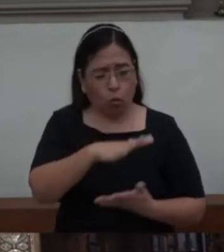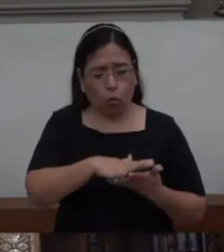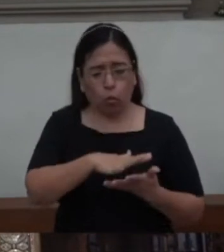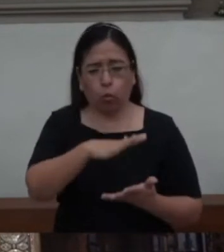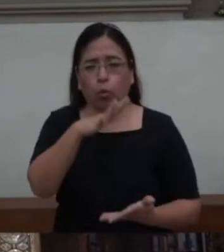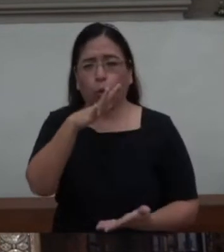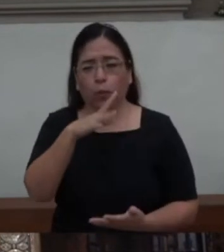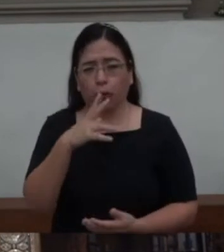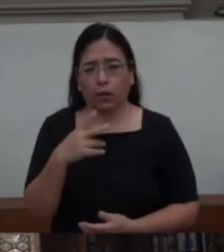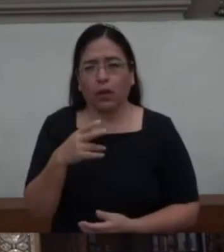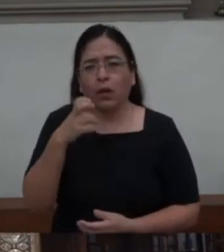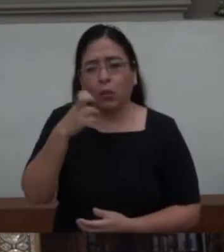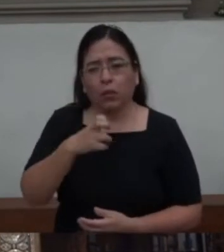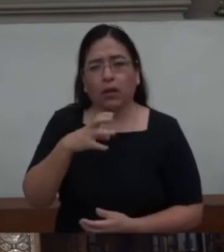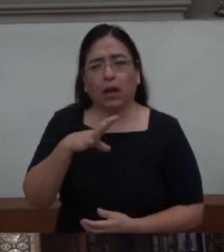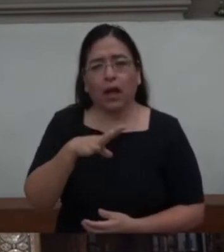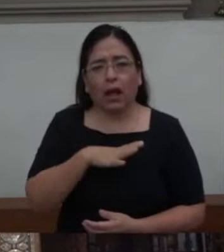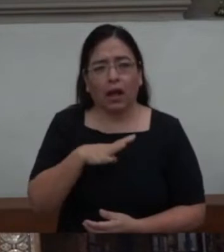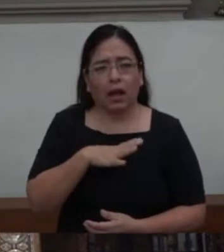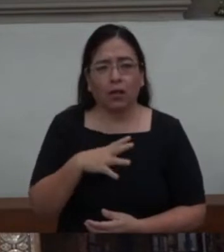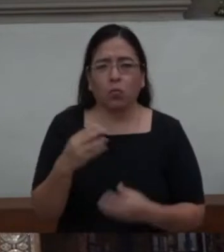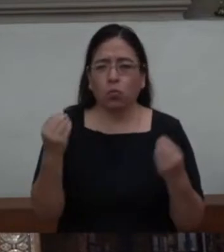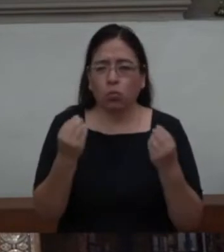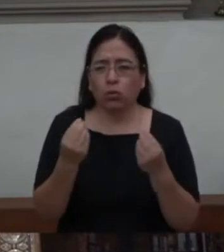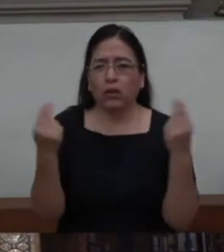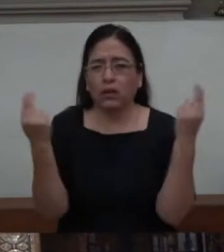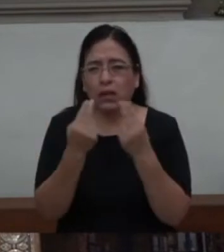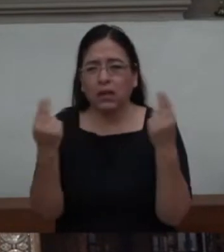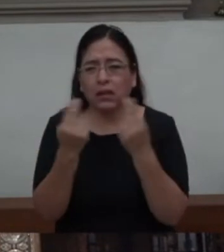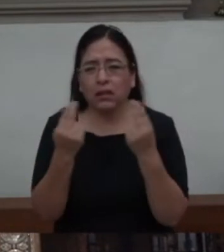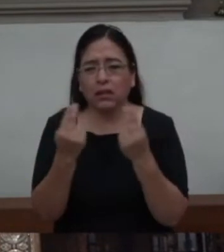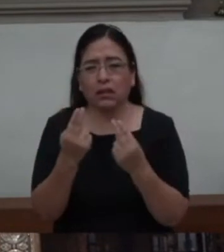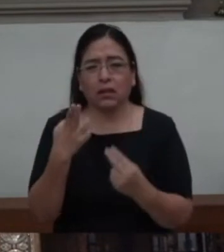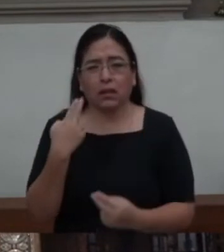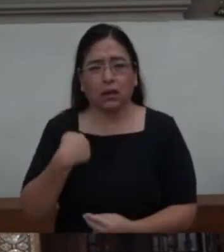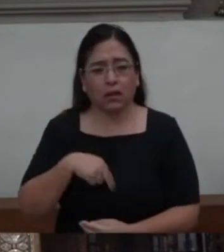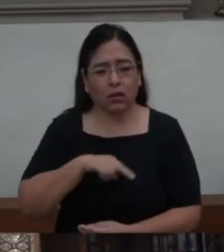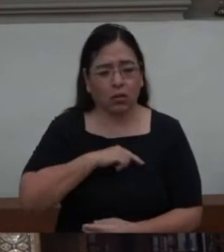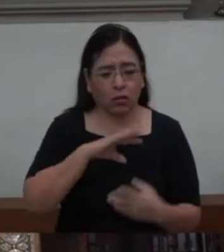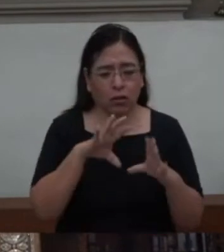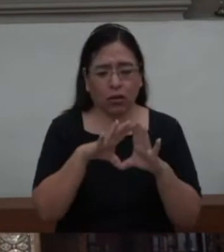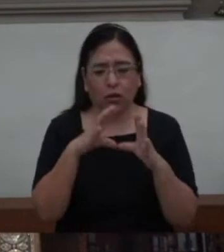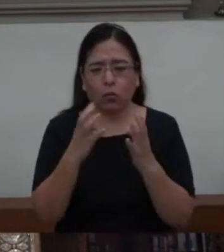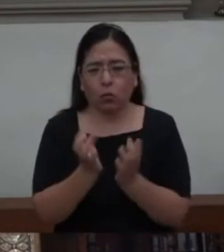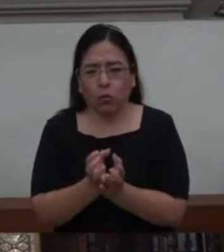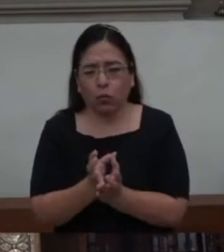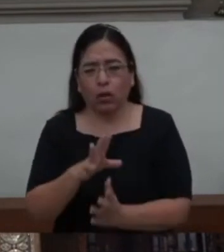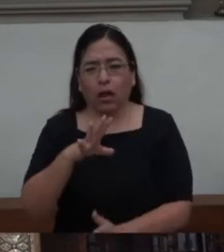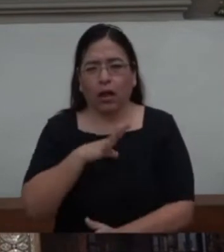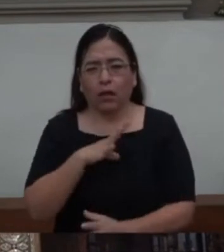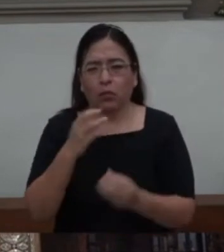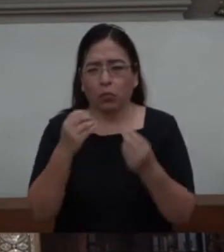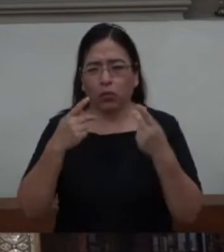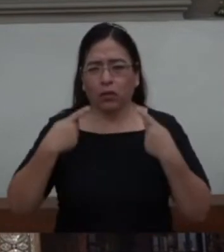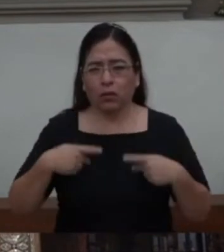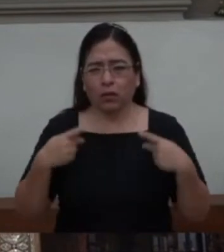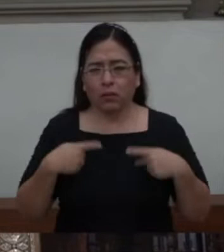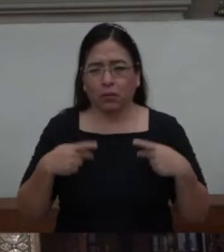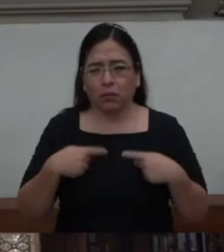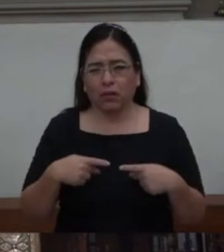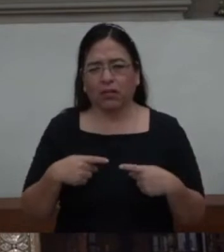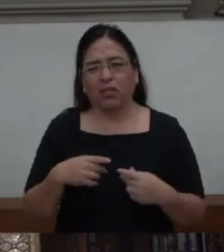Porque hay hambre en el mundo. Porque hay muchas personas, que en su